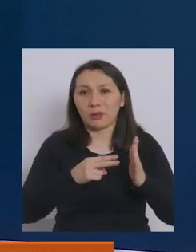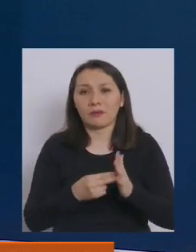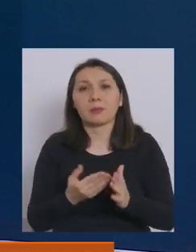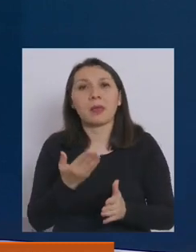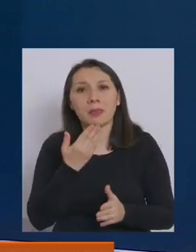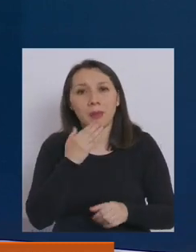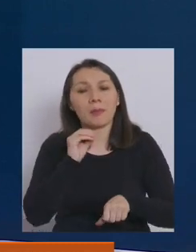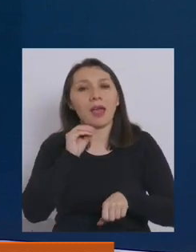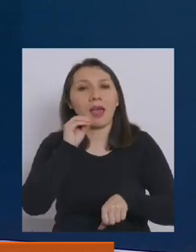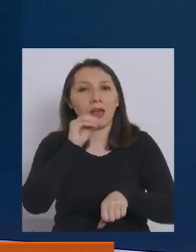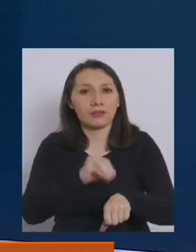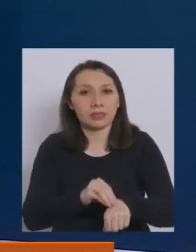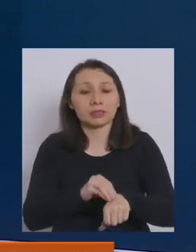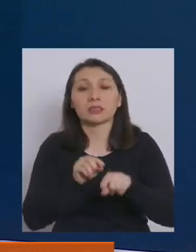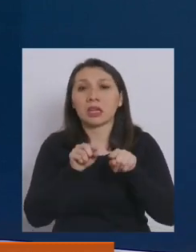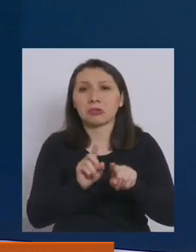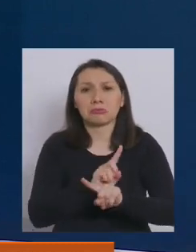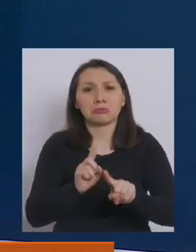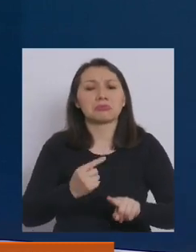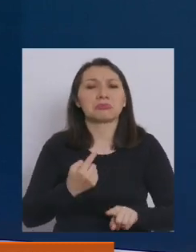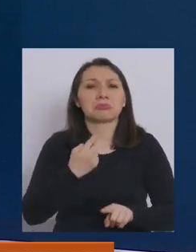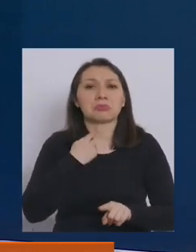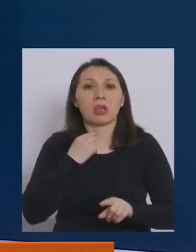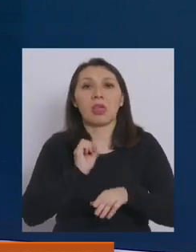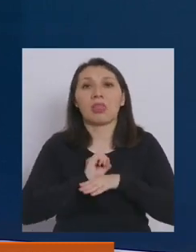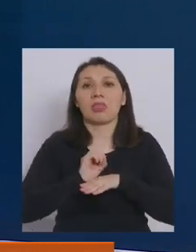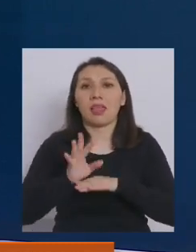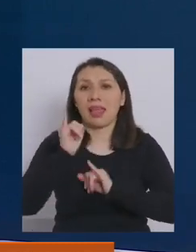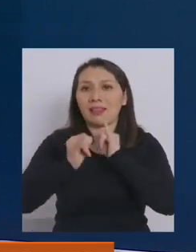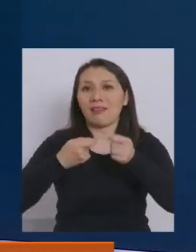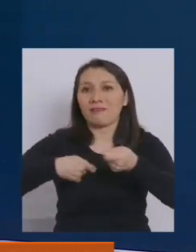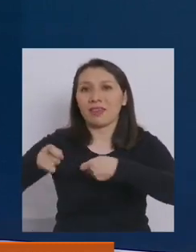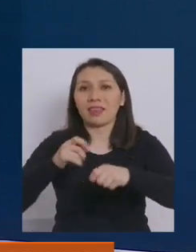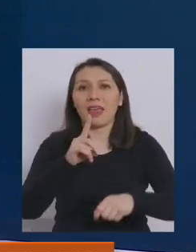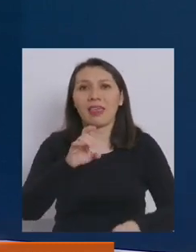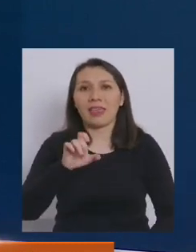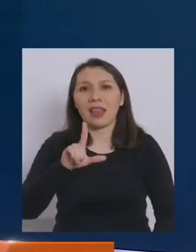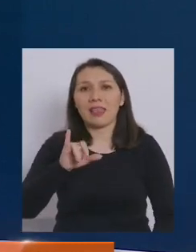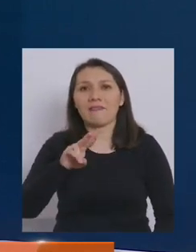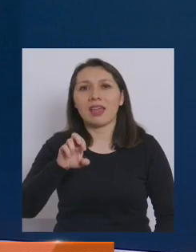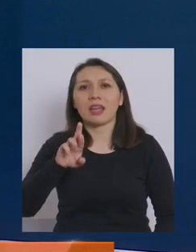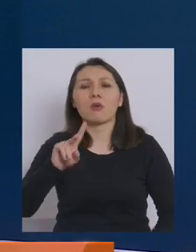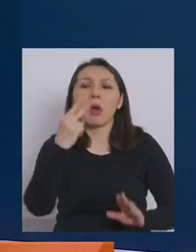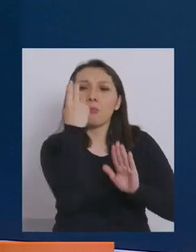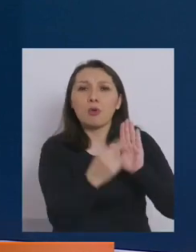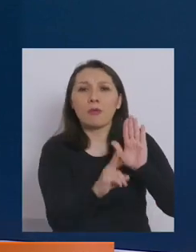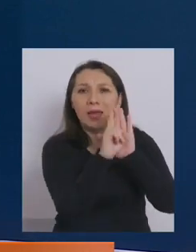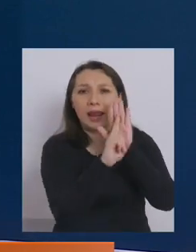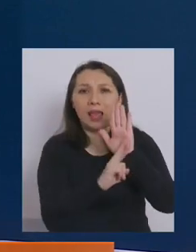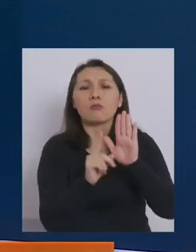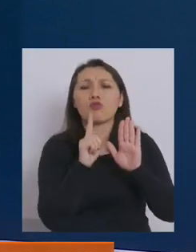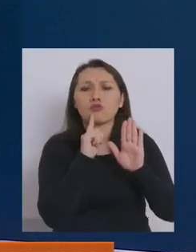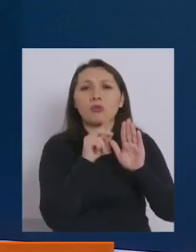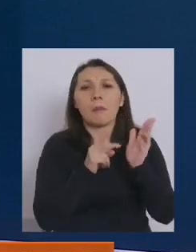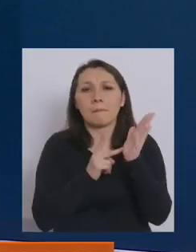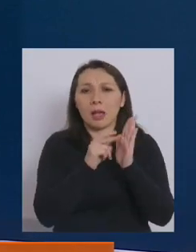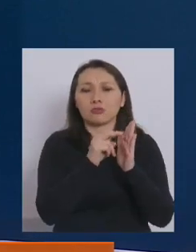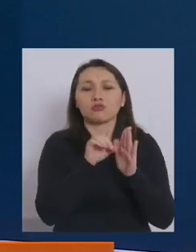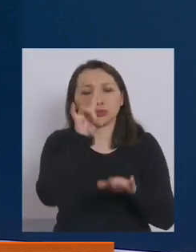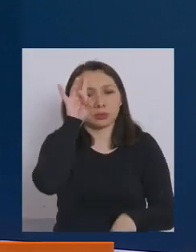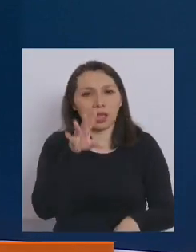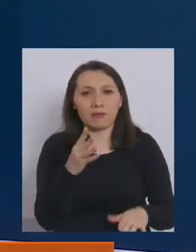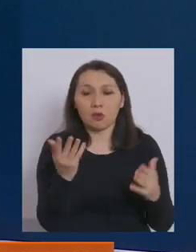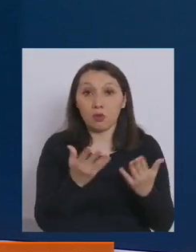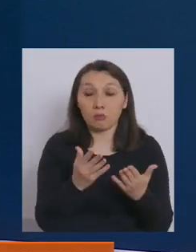señalar que esto no afecta a los deliveries que tienen su propia reglamentación en el instructivo paso a paso.